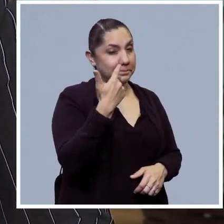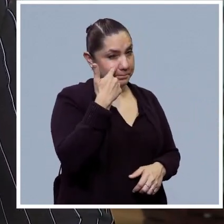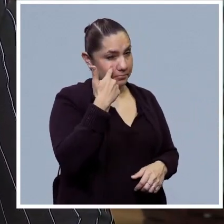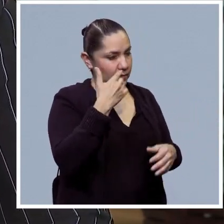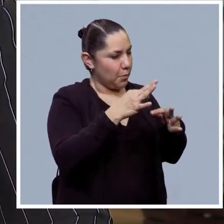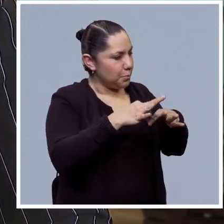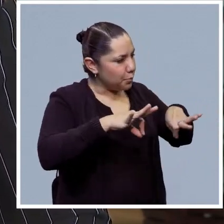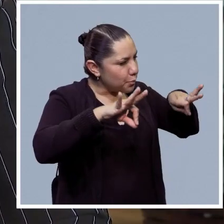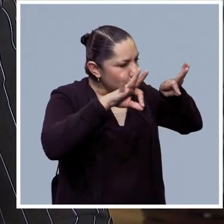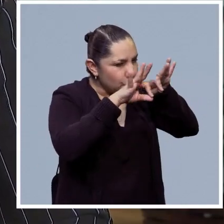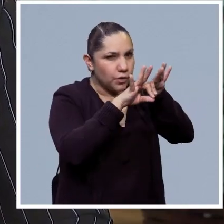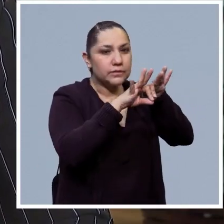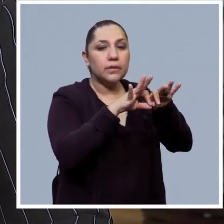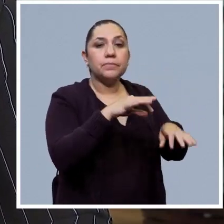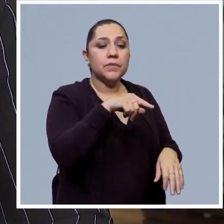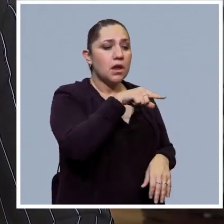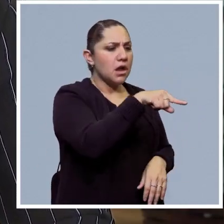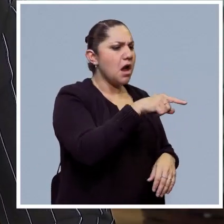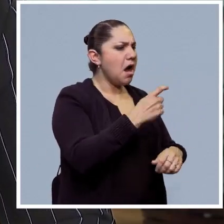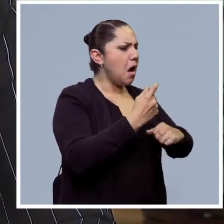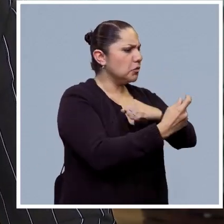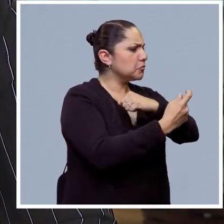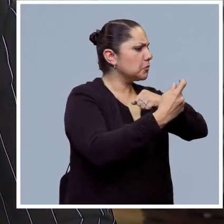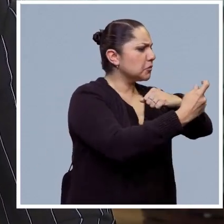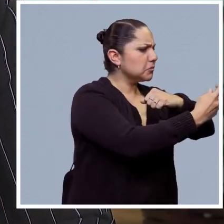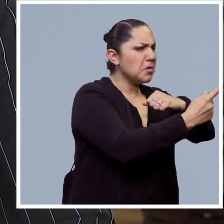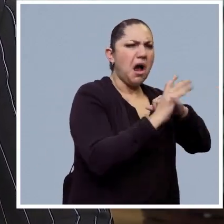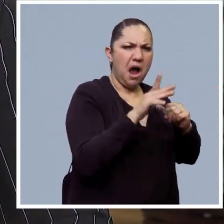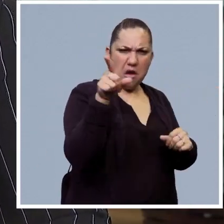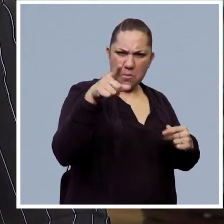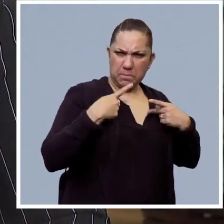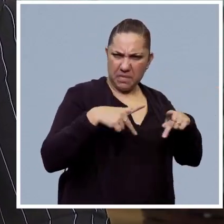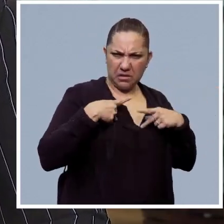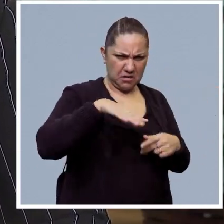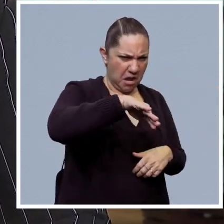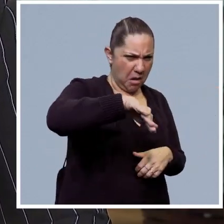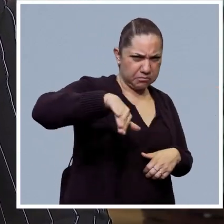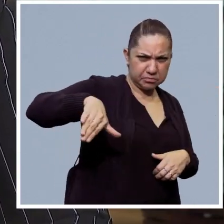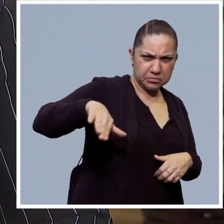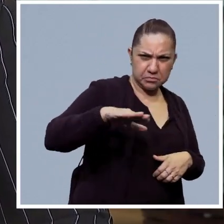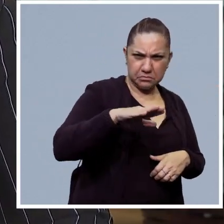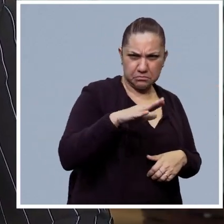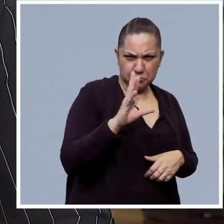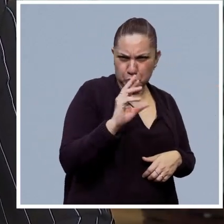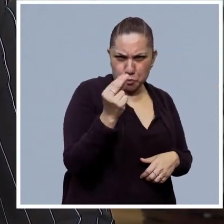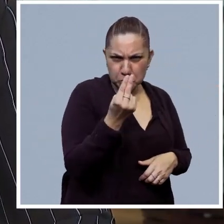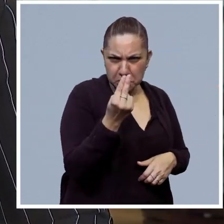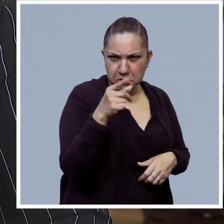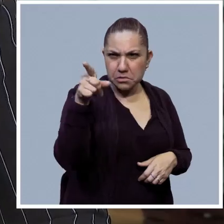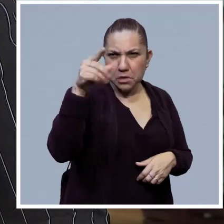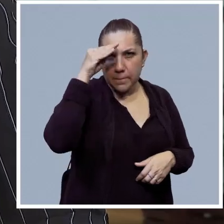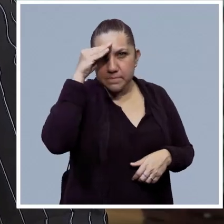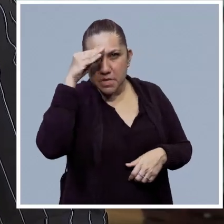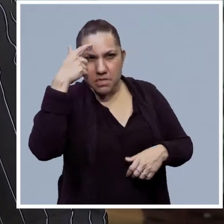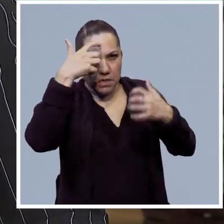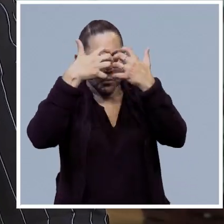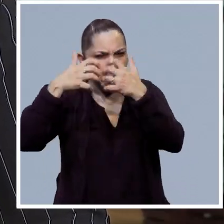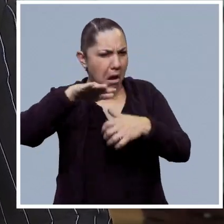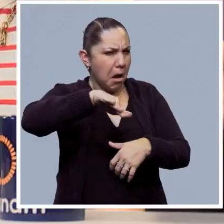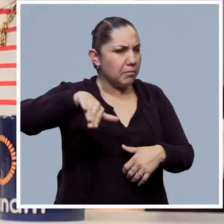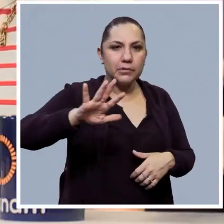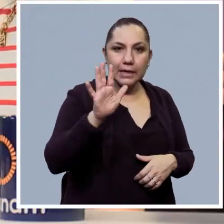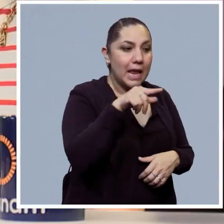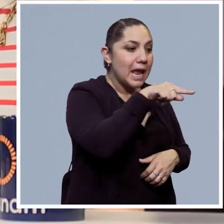no suple la capacidad humana. Claro. Se llama inteligencia artificial porque la forma en que se crean los algoritmos de toma de decisiones